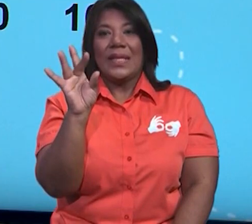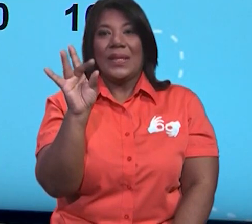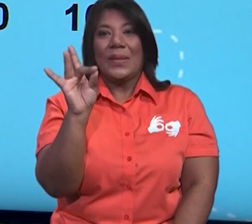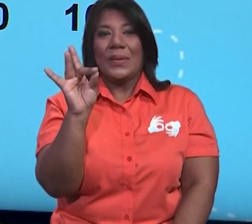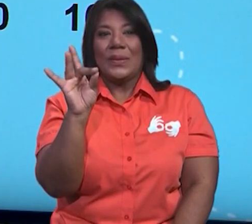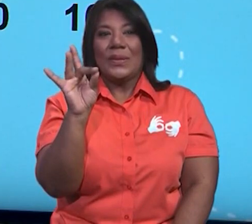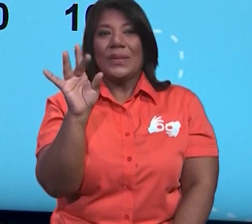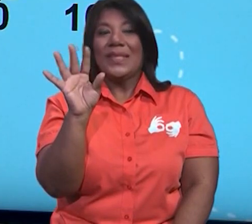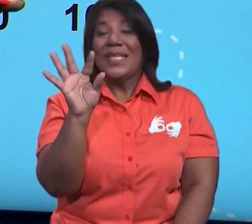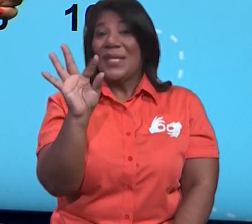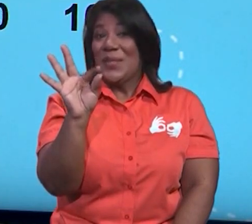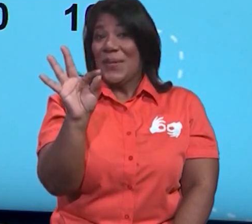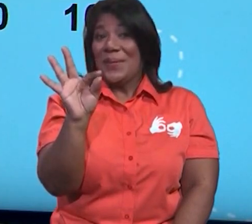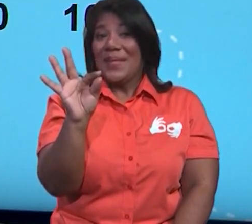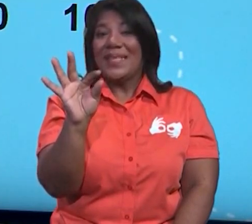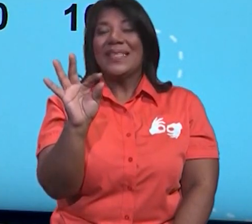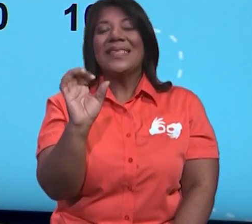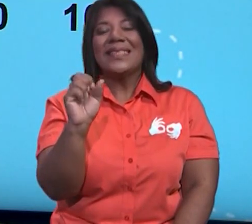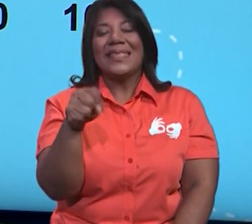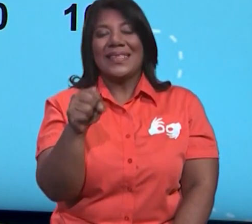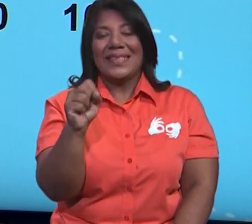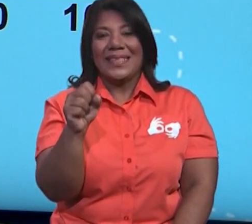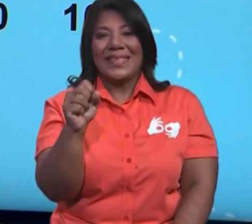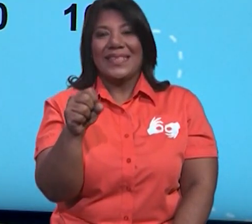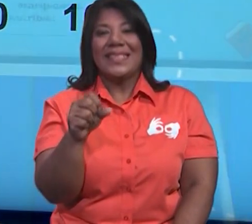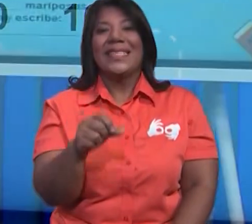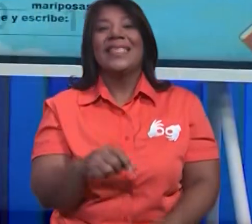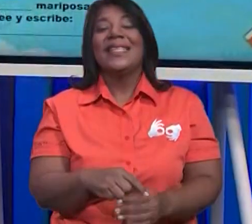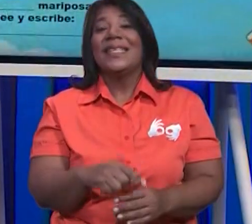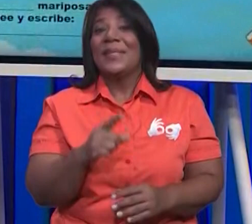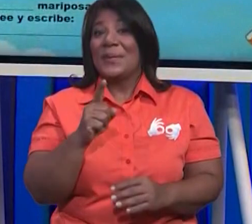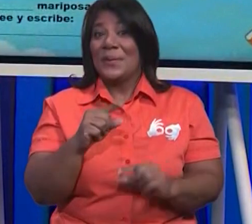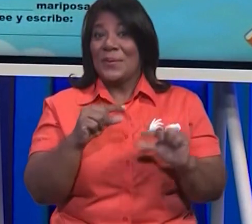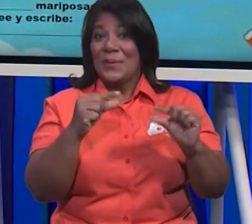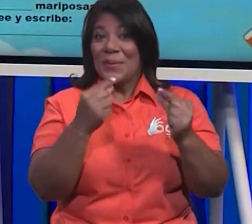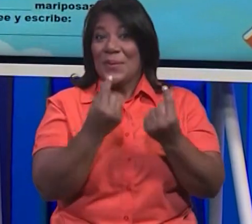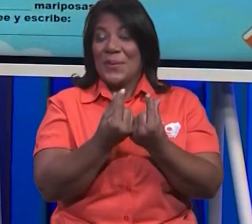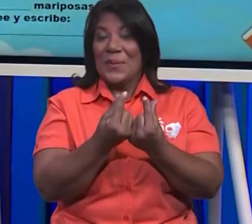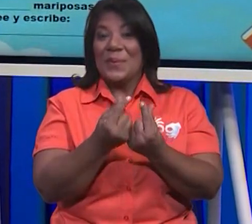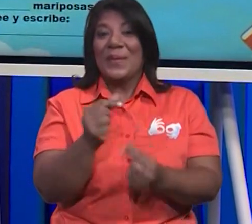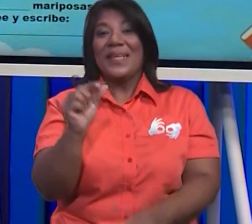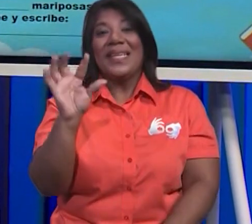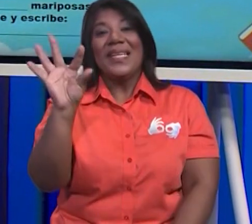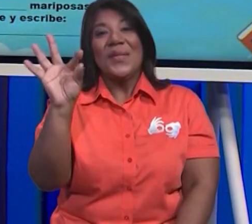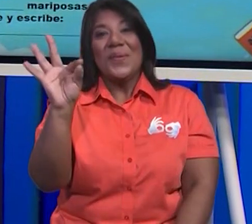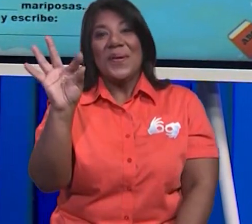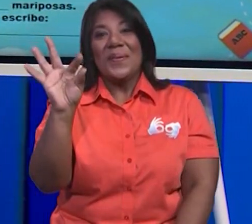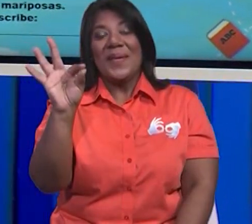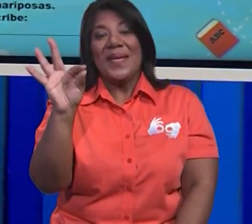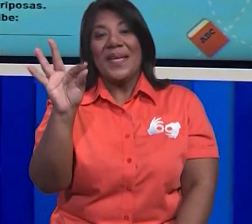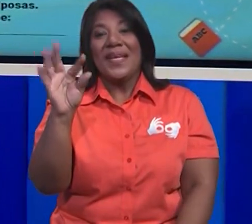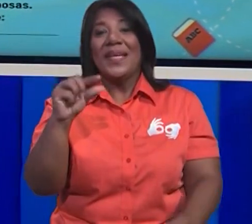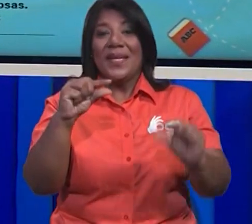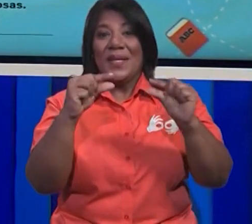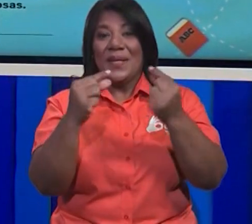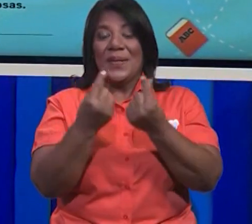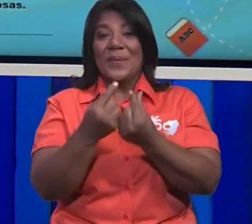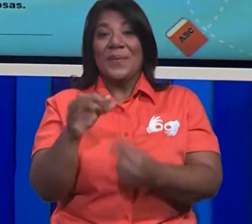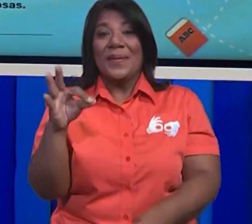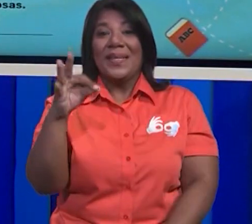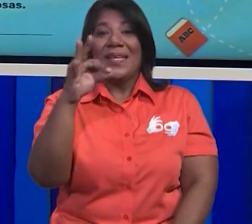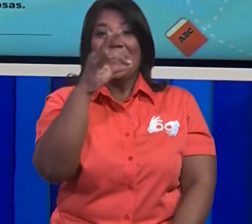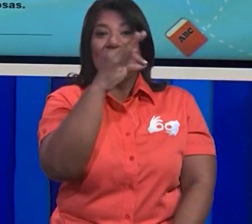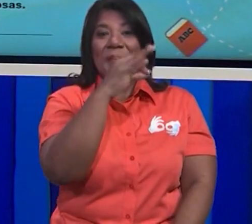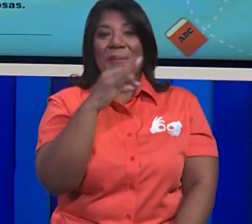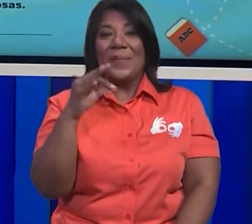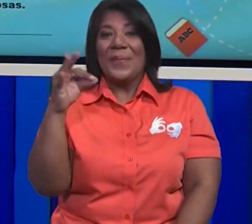siete, ocho, nueve. ¿Hay cuántos grupos de mariposas? Hay nueve grupos de mariposas.